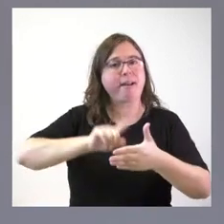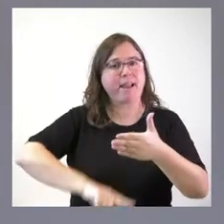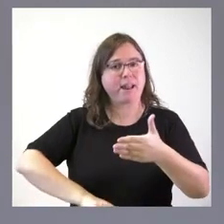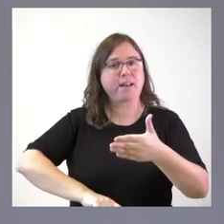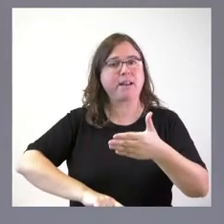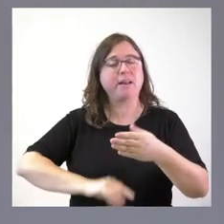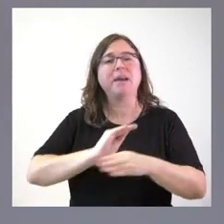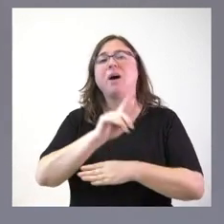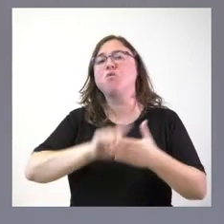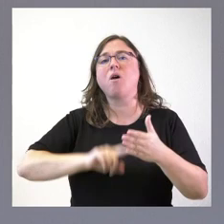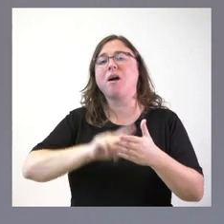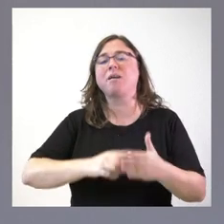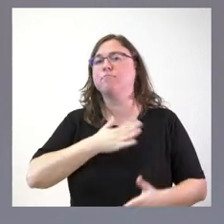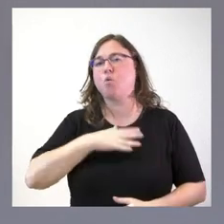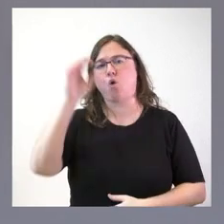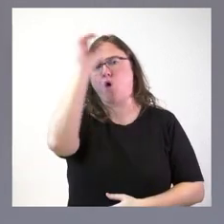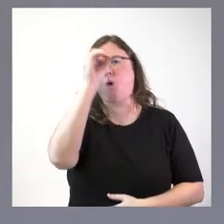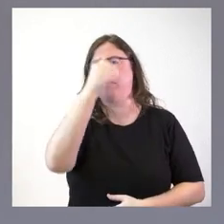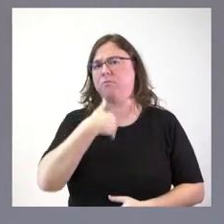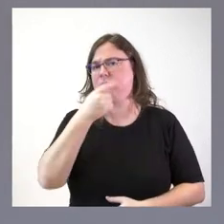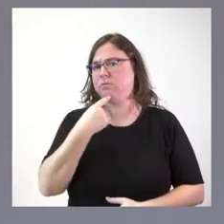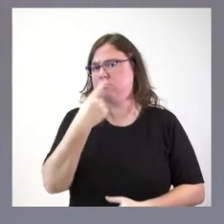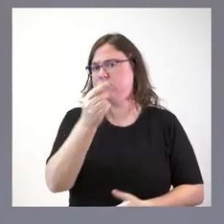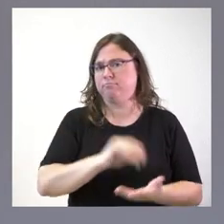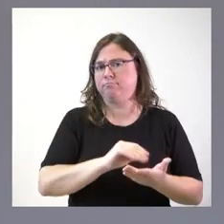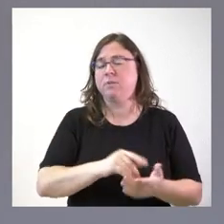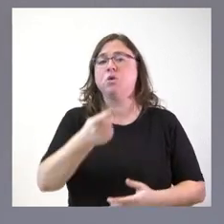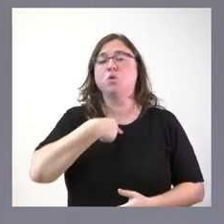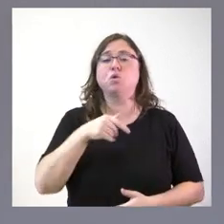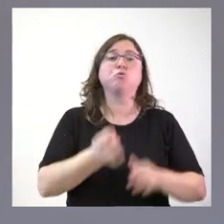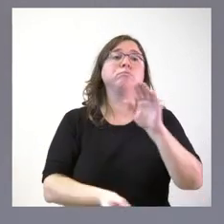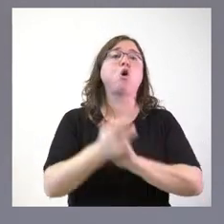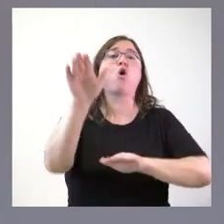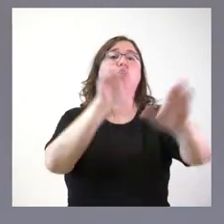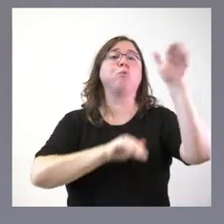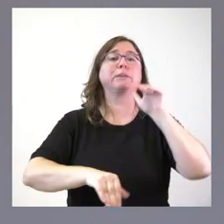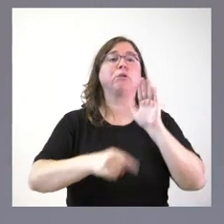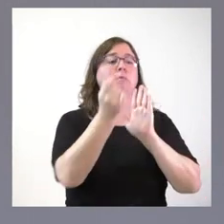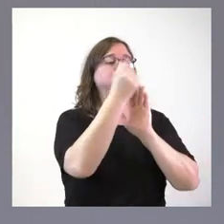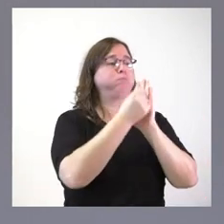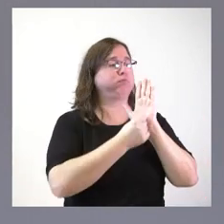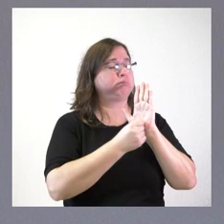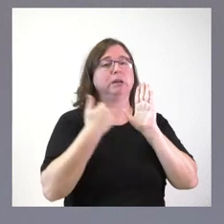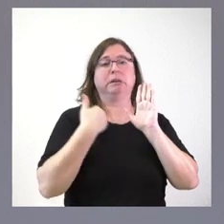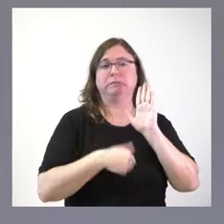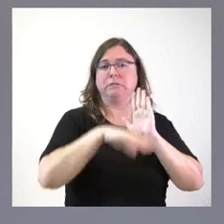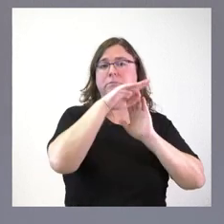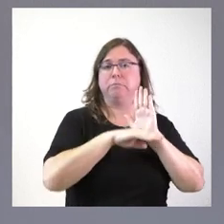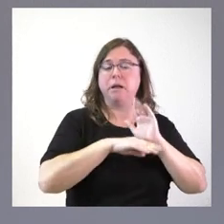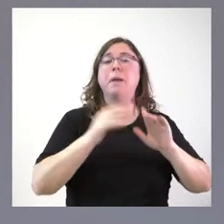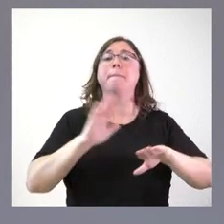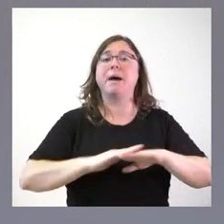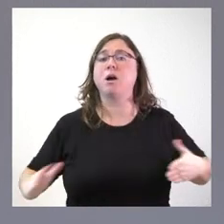ahí la posición nuestra creo que la hemos reiterado alguna vez. Nosotros hemos hecho una convocatoria y hemos puesto los créditos suficientes y los hemos incrementado para que todas